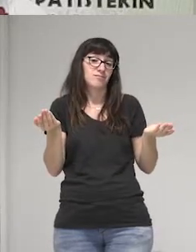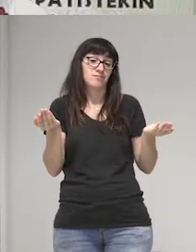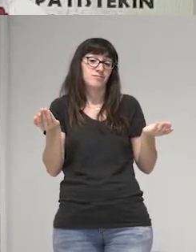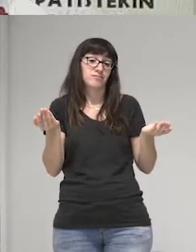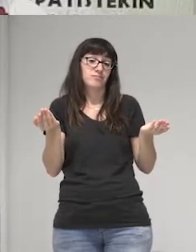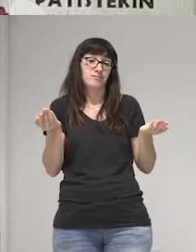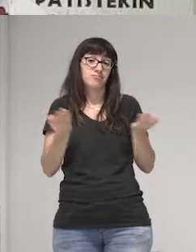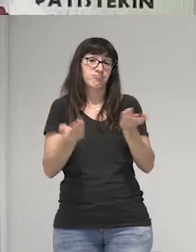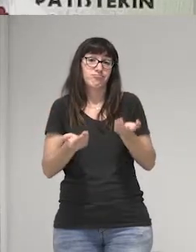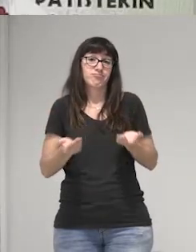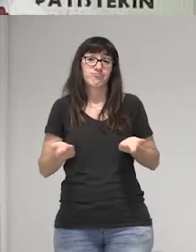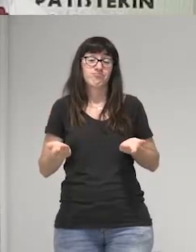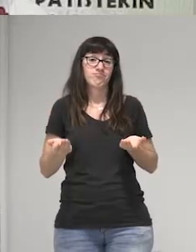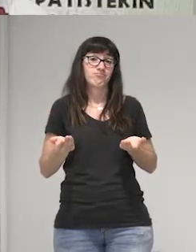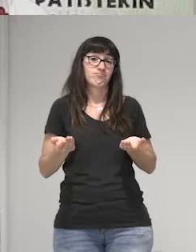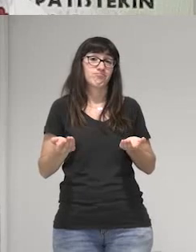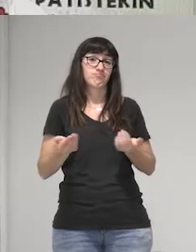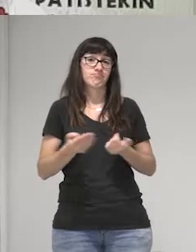bueno